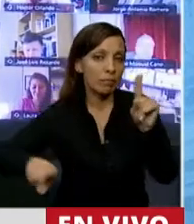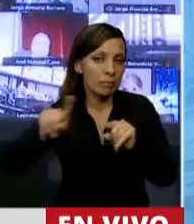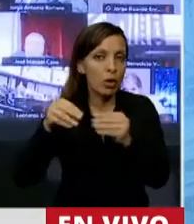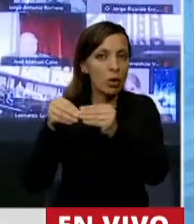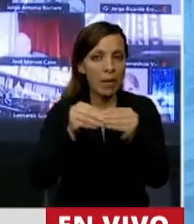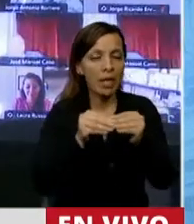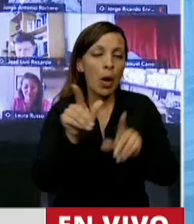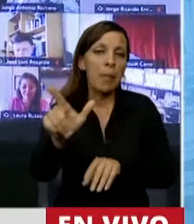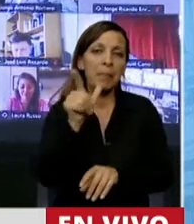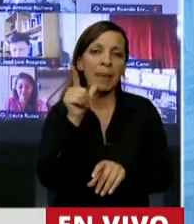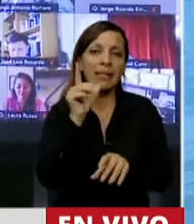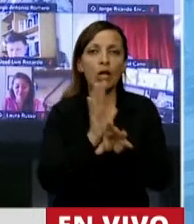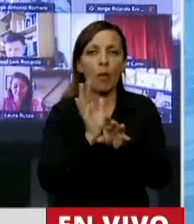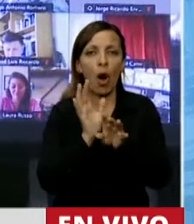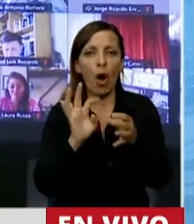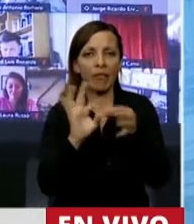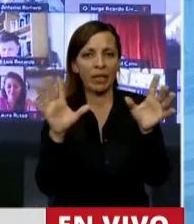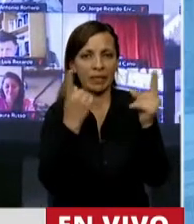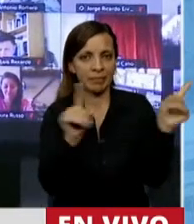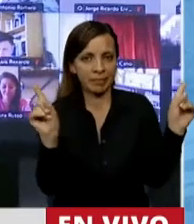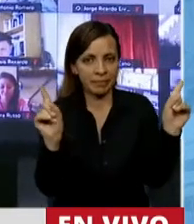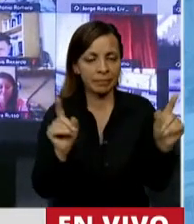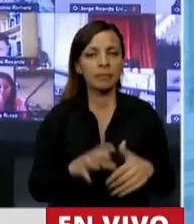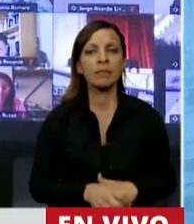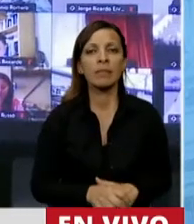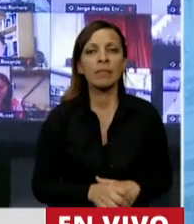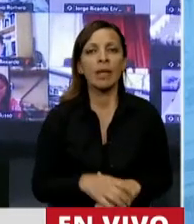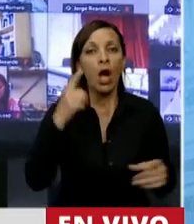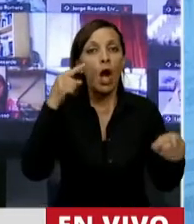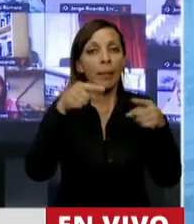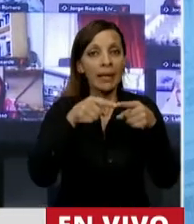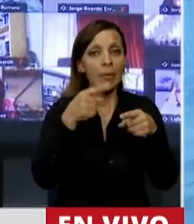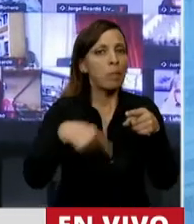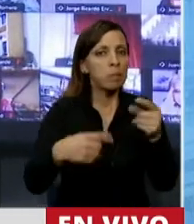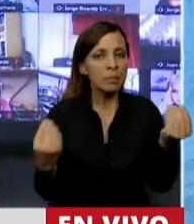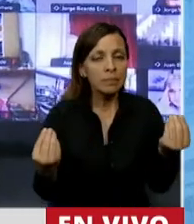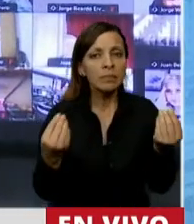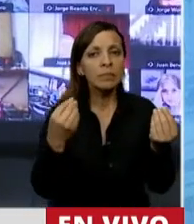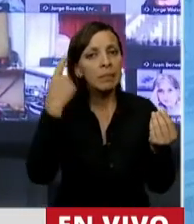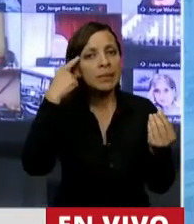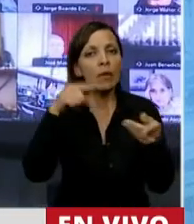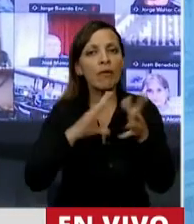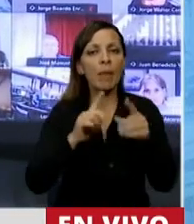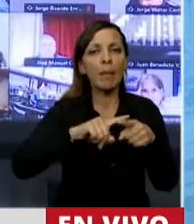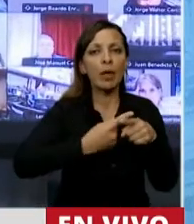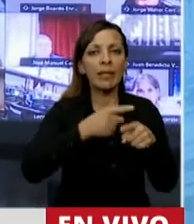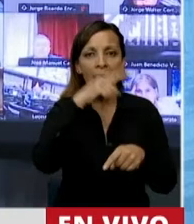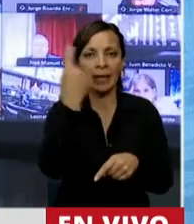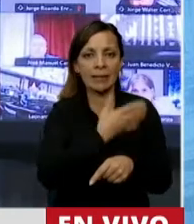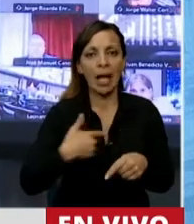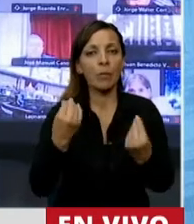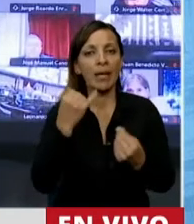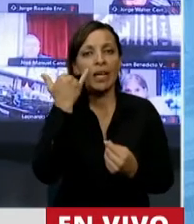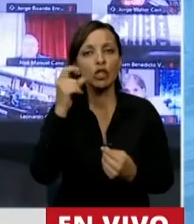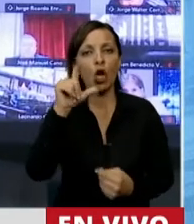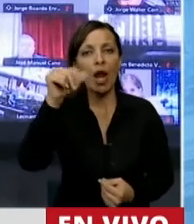parece un poco desconectado o inconexo, el objetivo era justamente trabajar una política de Estado, siendo Yolanda